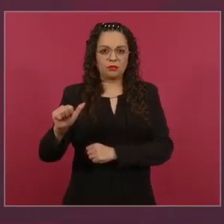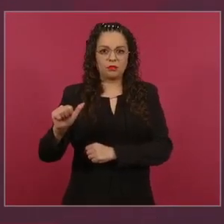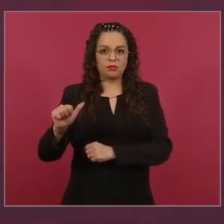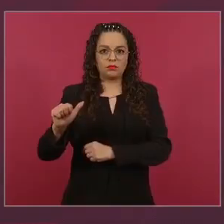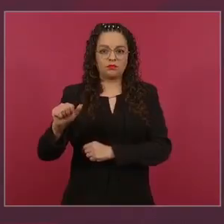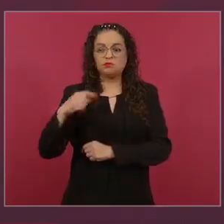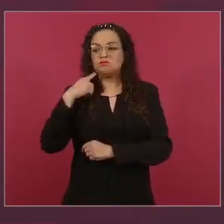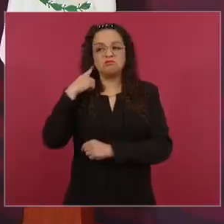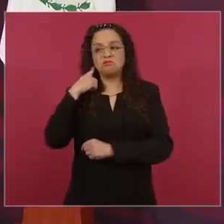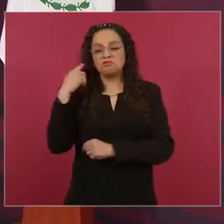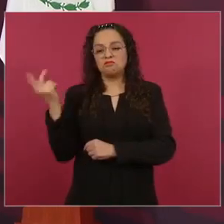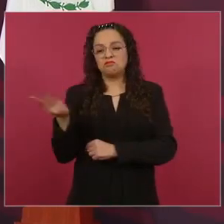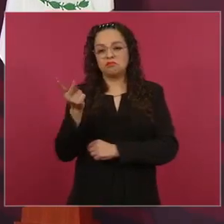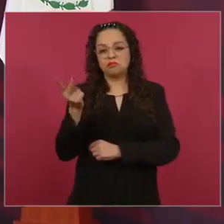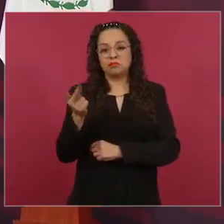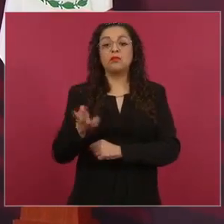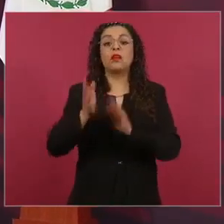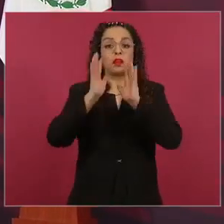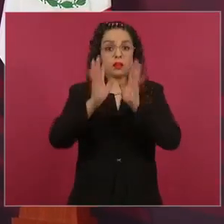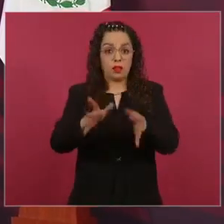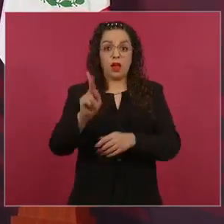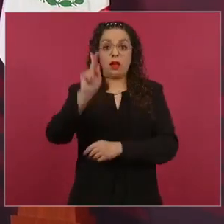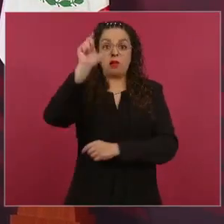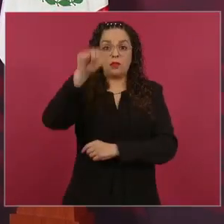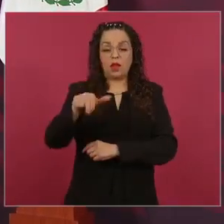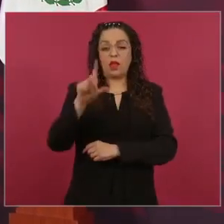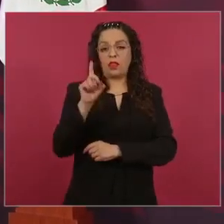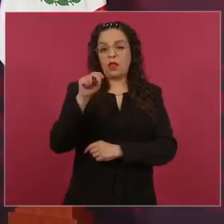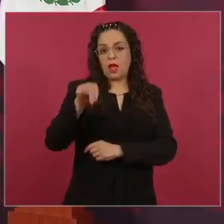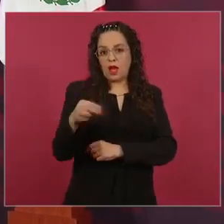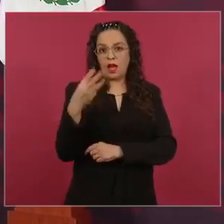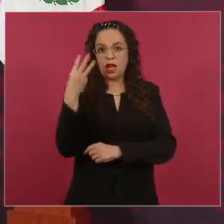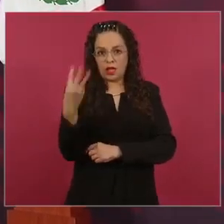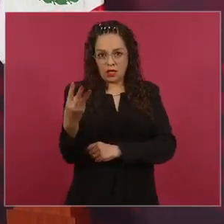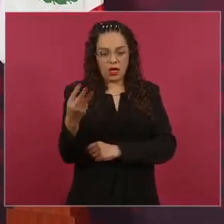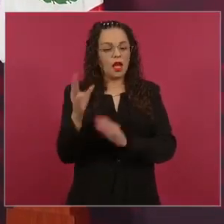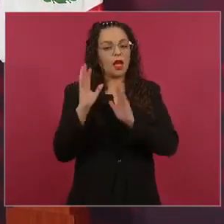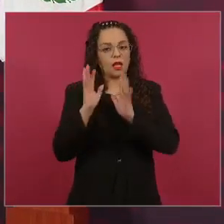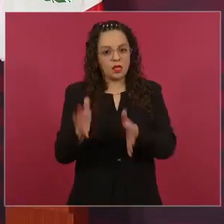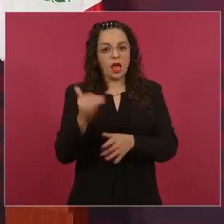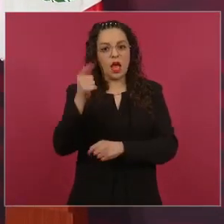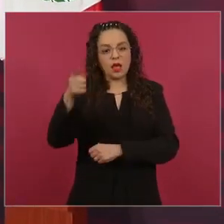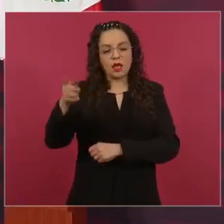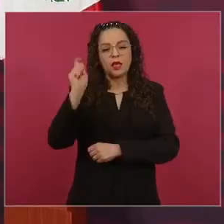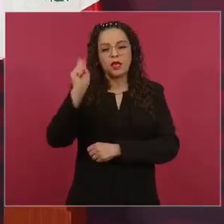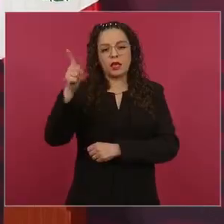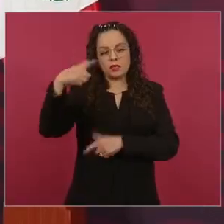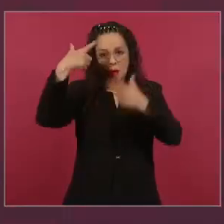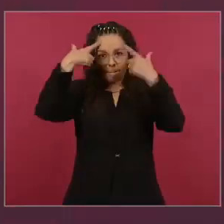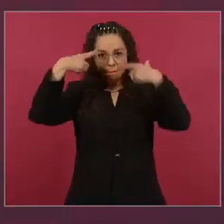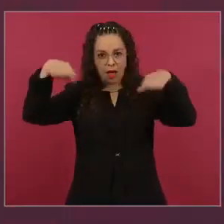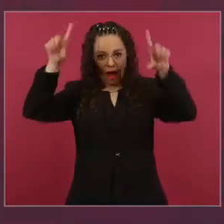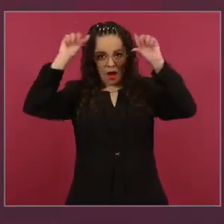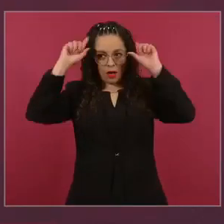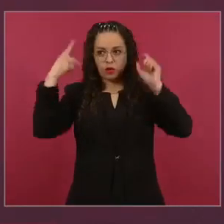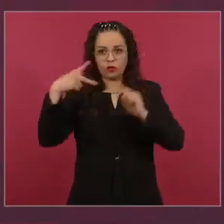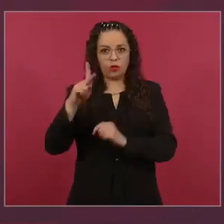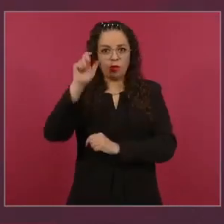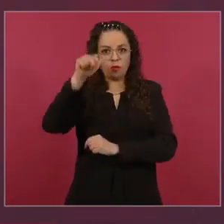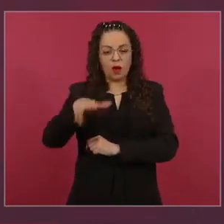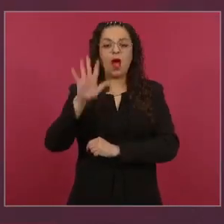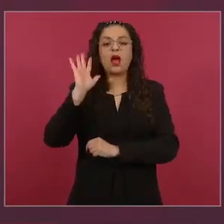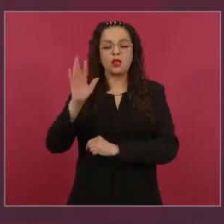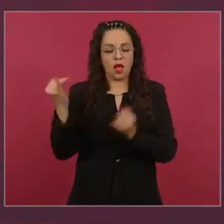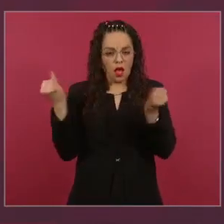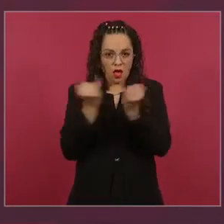tanto el plan DN-III desde el principio, como el plan Marina. Finalmente, en ese tema, dijo que